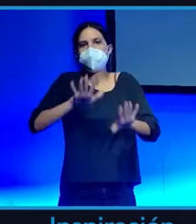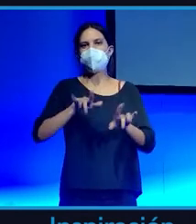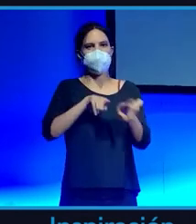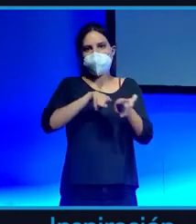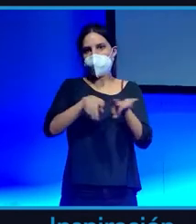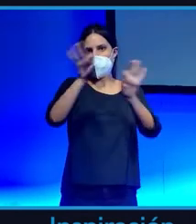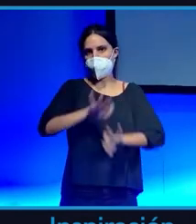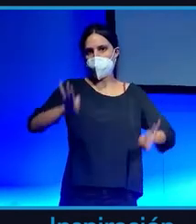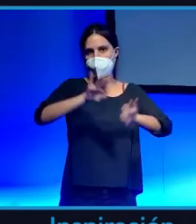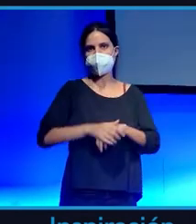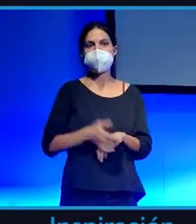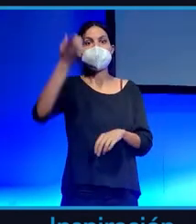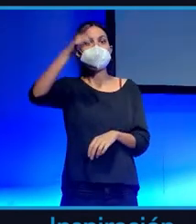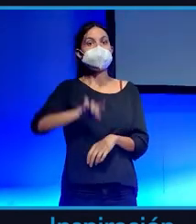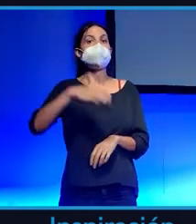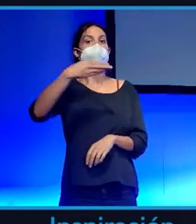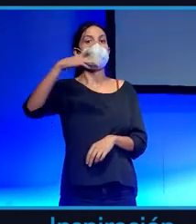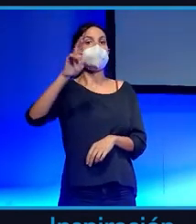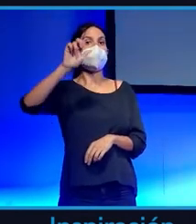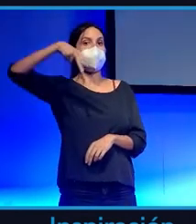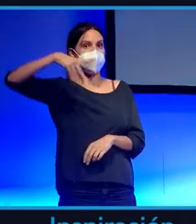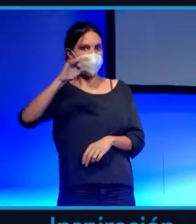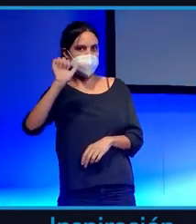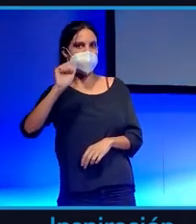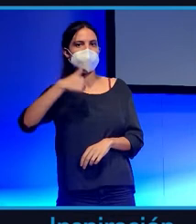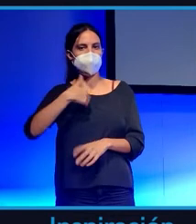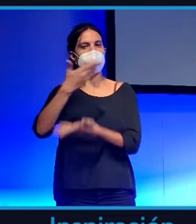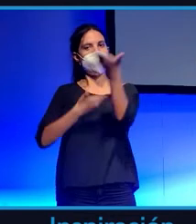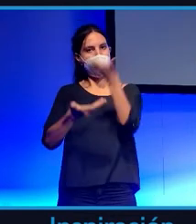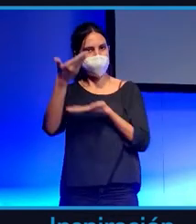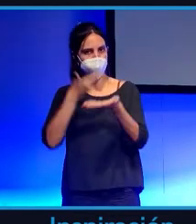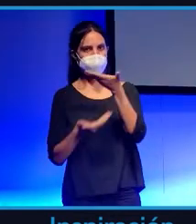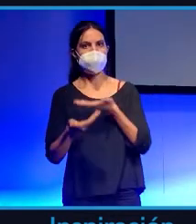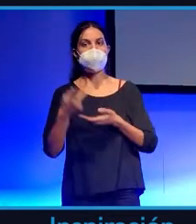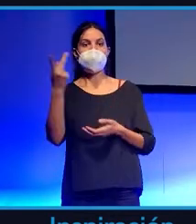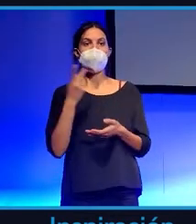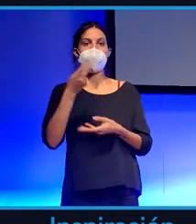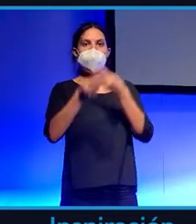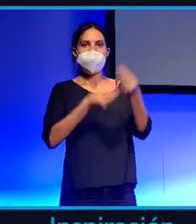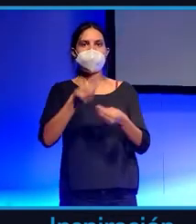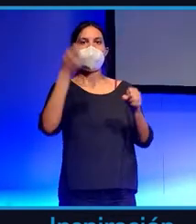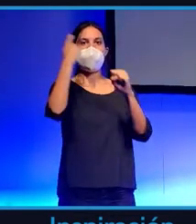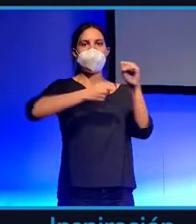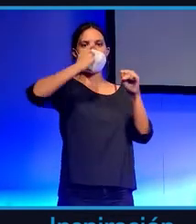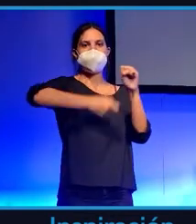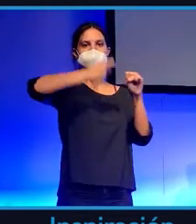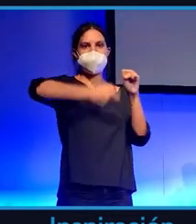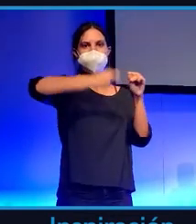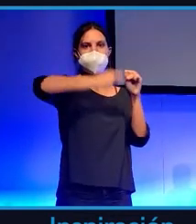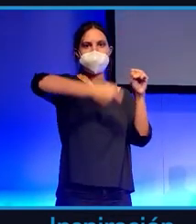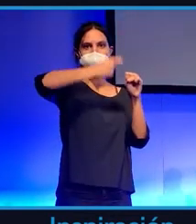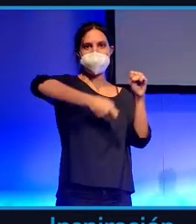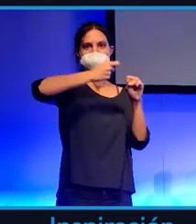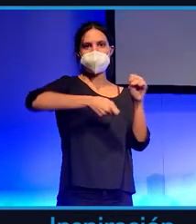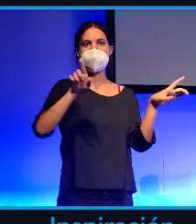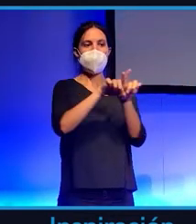Hay empresas como Green Data Chain con la que colaboro que hacemos en minería con energía renovable concretamente de